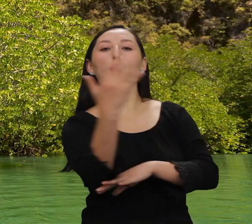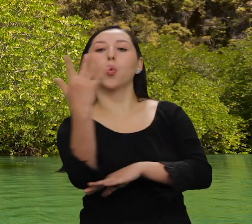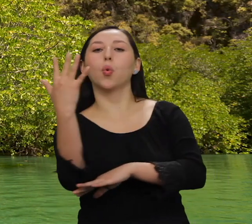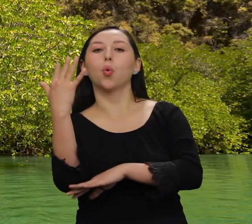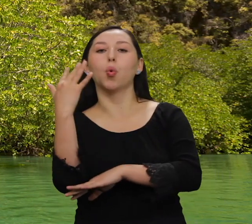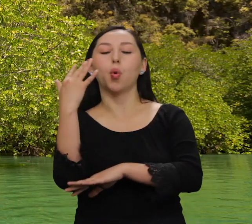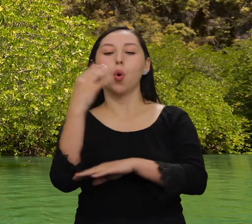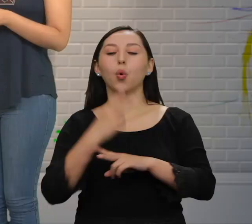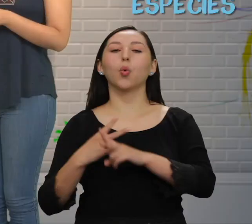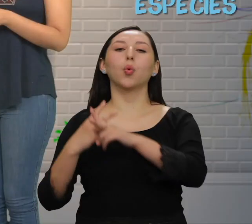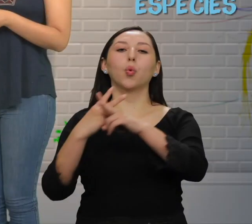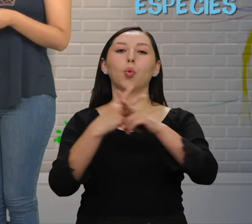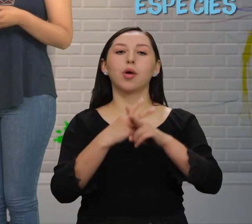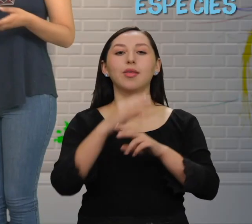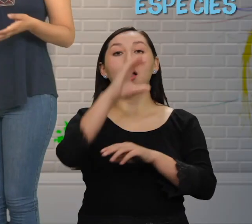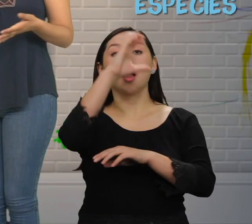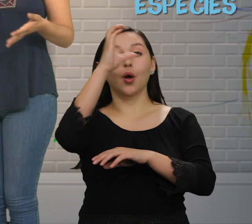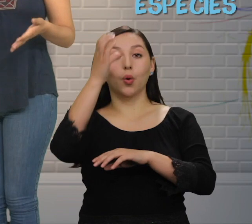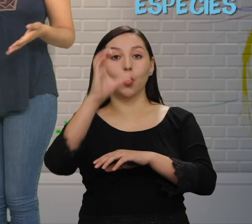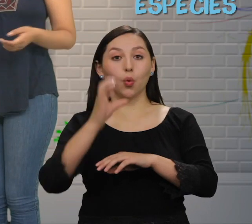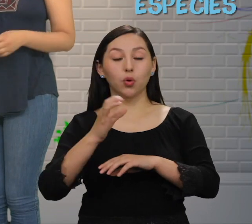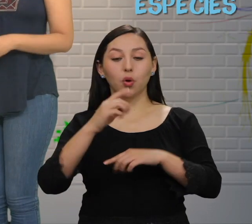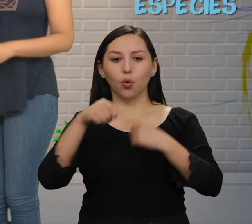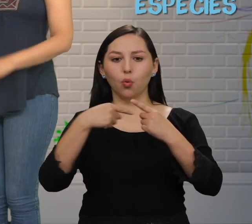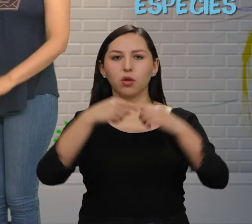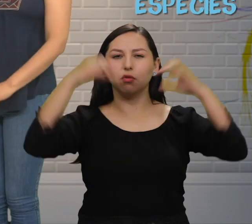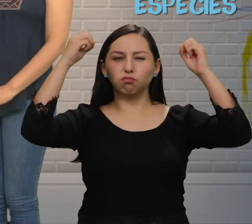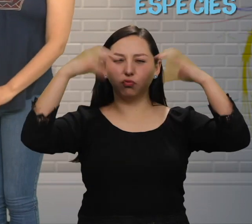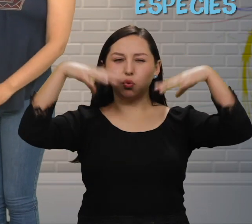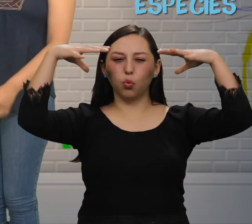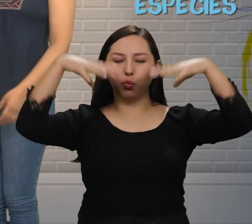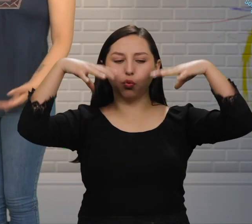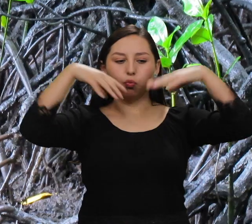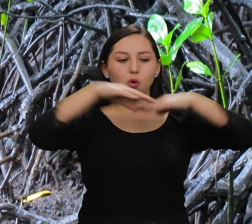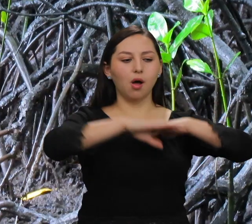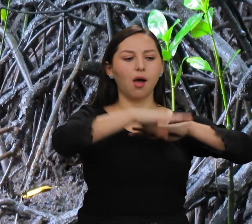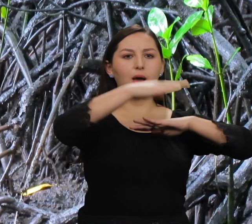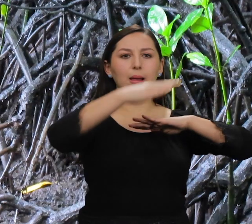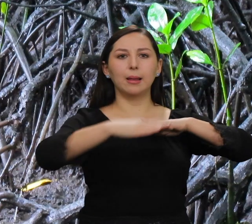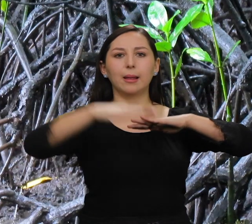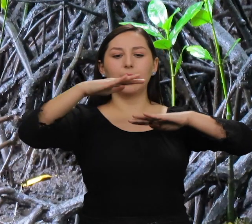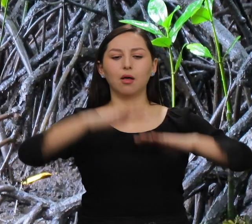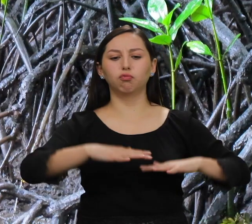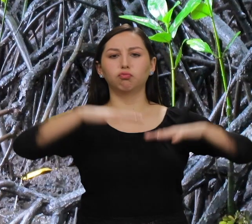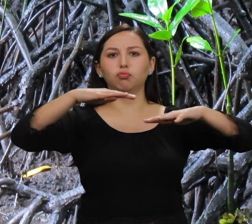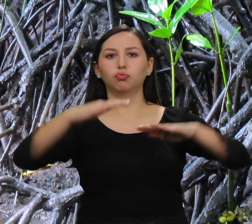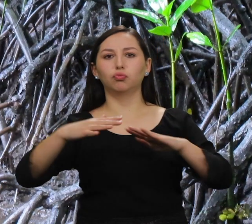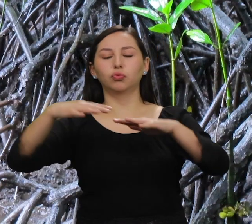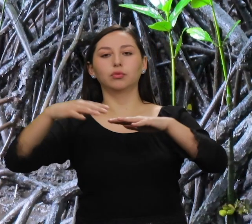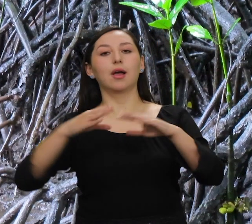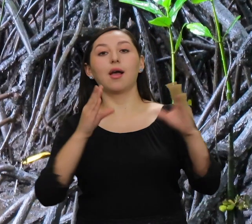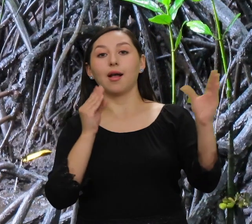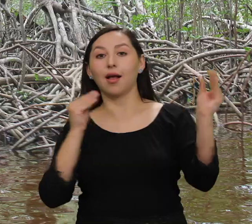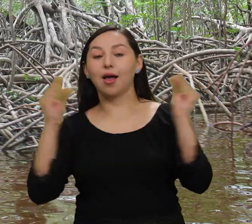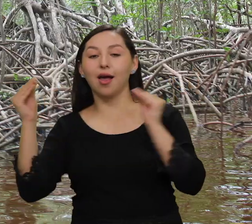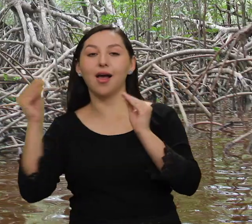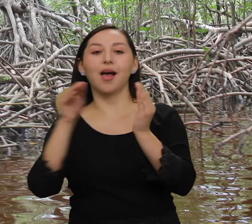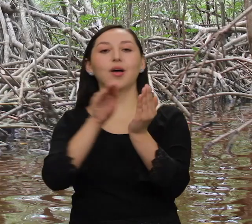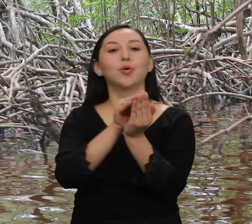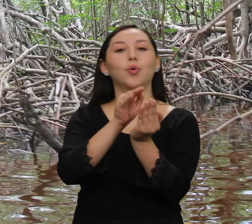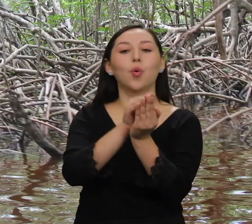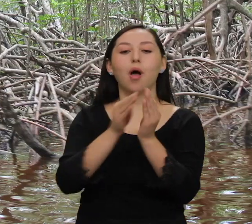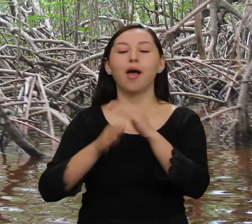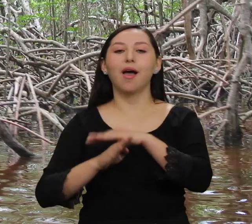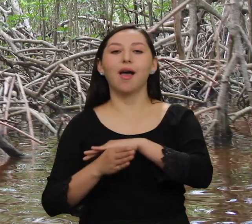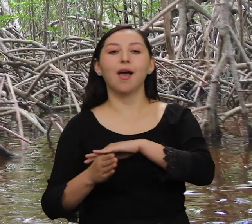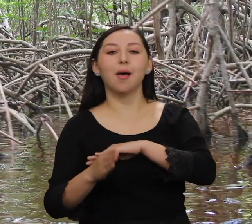evitan las inundaciones Además que son el hogar de muchas especies como cangrejos, camarones, conchas Algunos